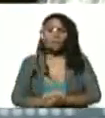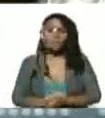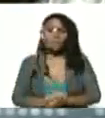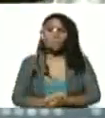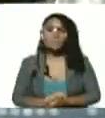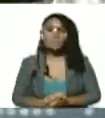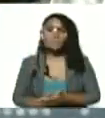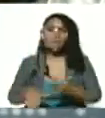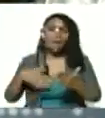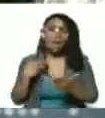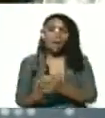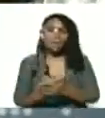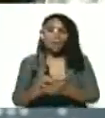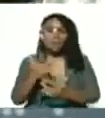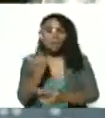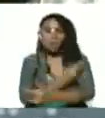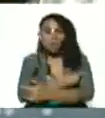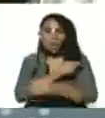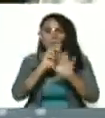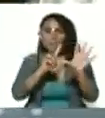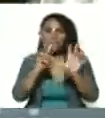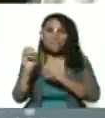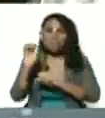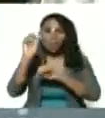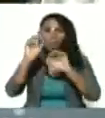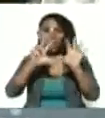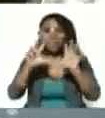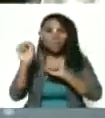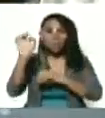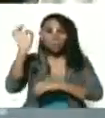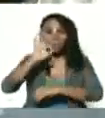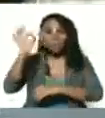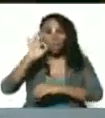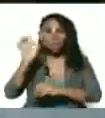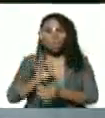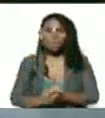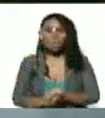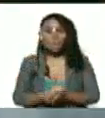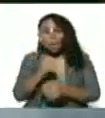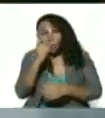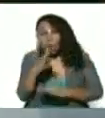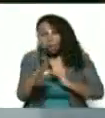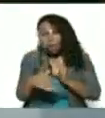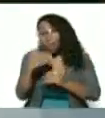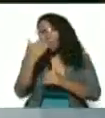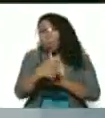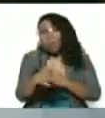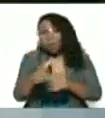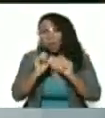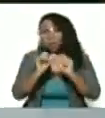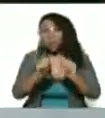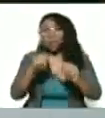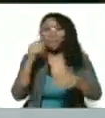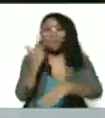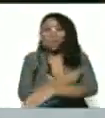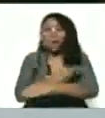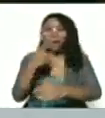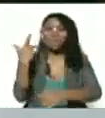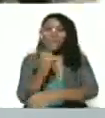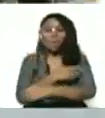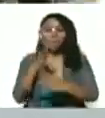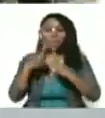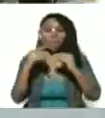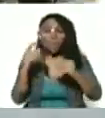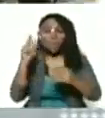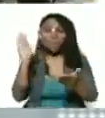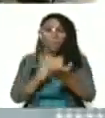hasta que vacunemos el 70 80% bueno y después seguiremos cuidando porque la vacuna que se está poniendo todas